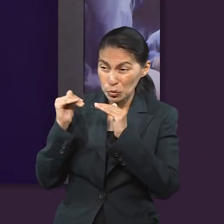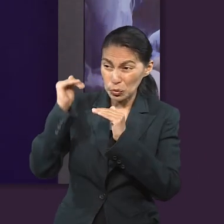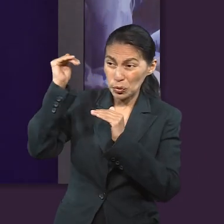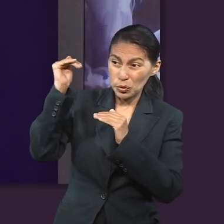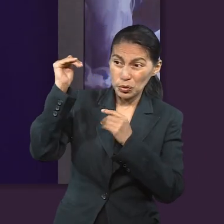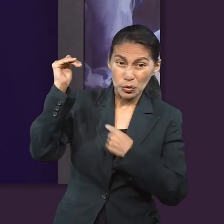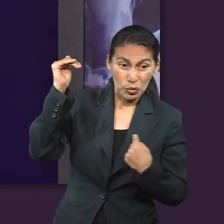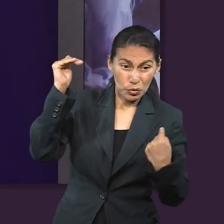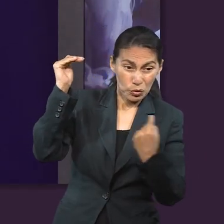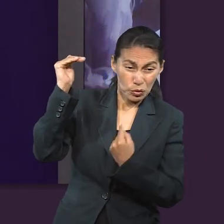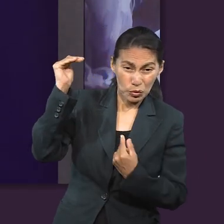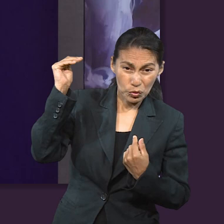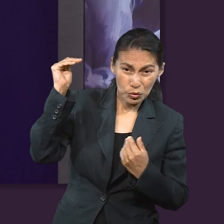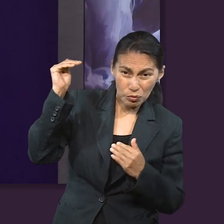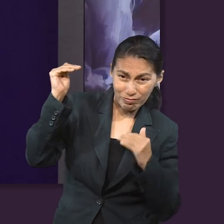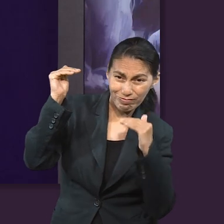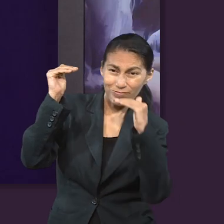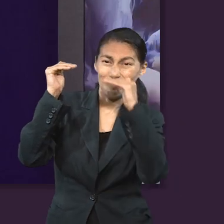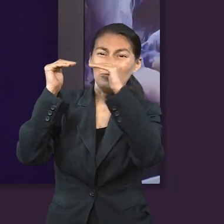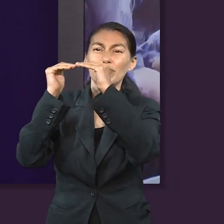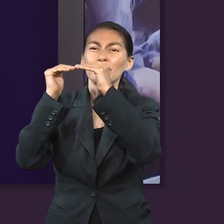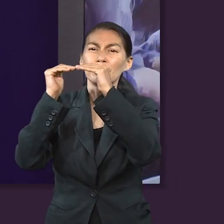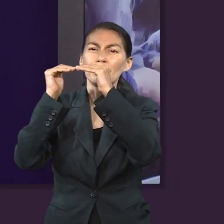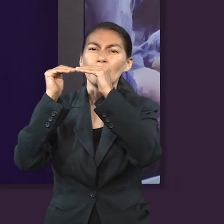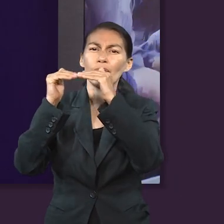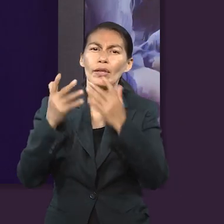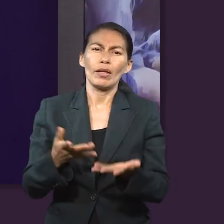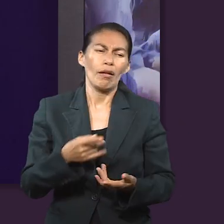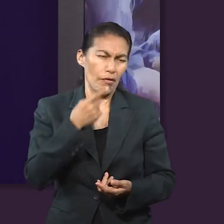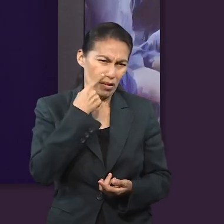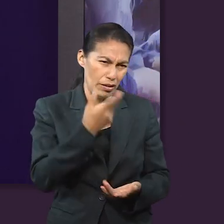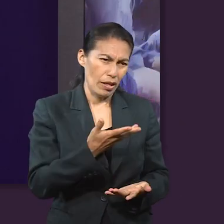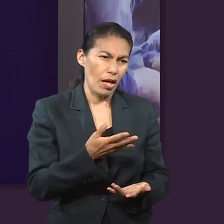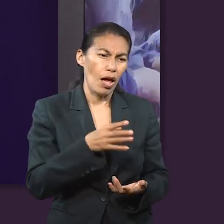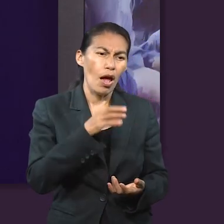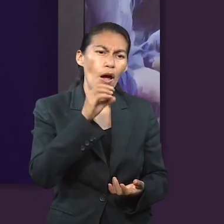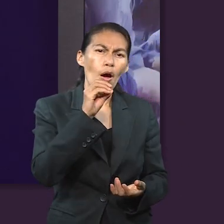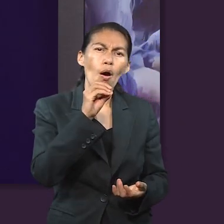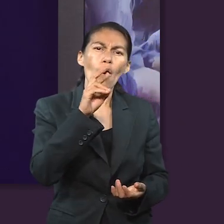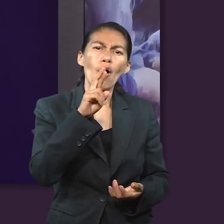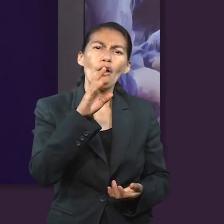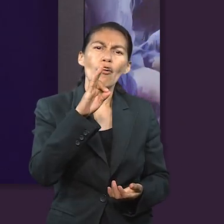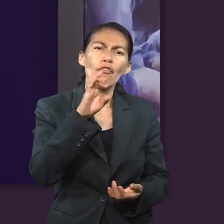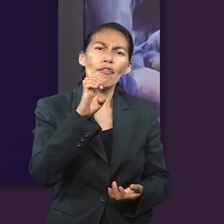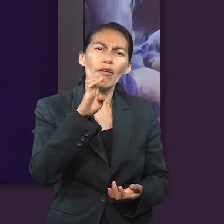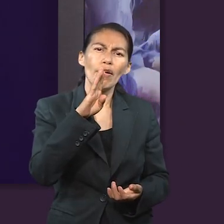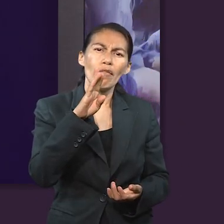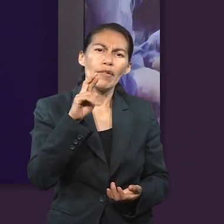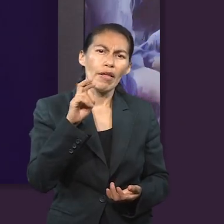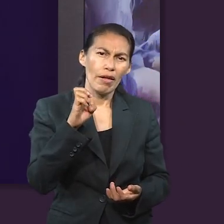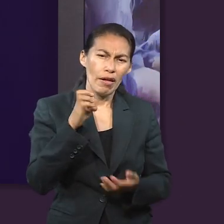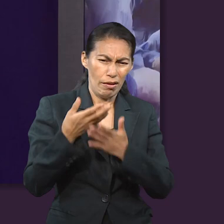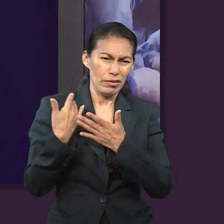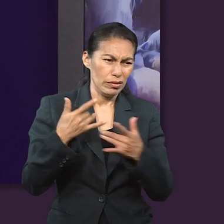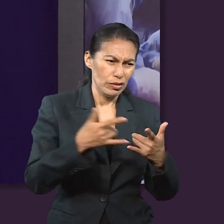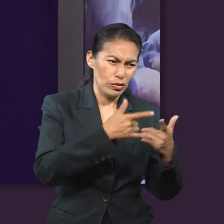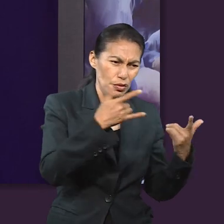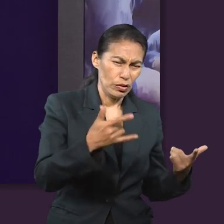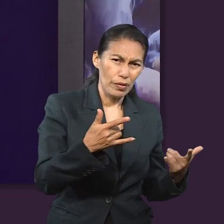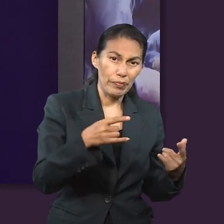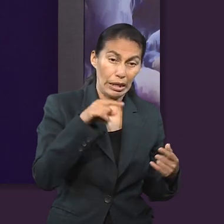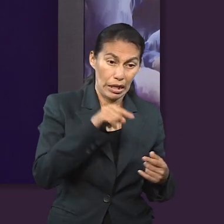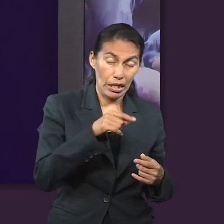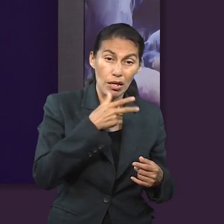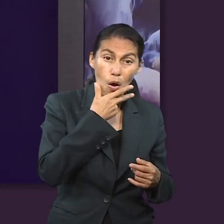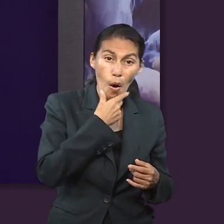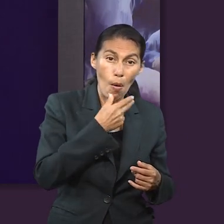Reflejarlos, o me quedó muy marcada la historia de que el orfebre decía que cuando podía ver su rostro, ¿no? Y nosotros tenemos